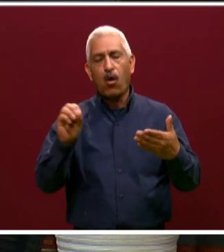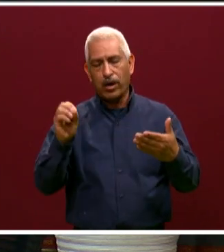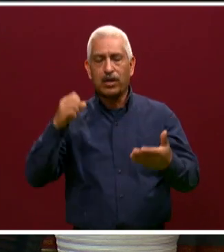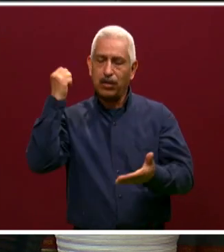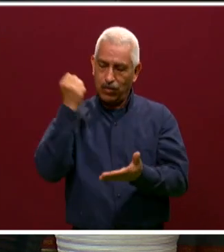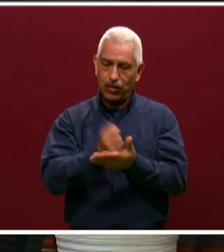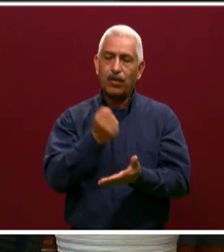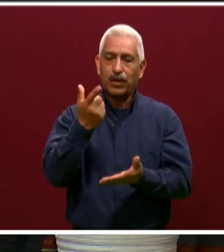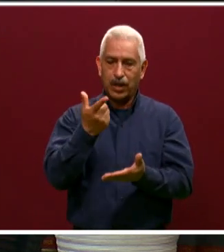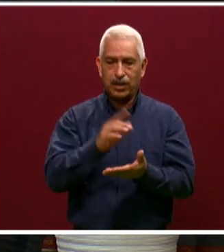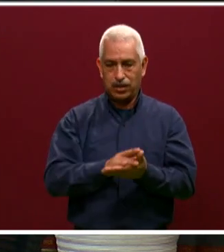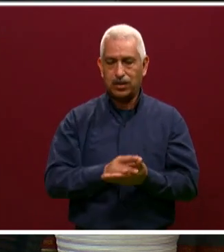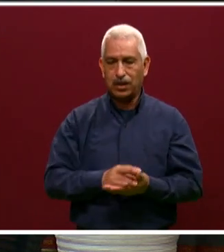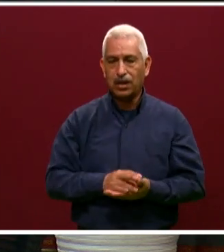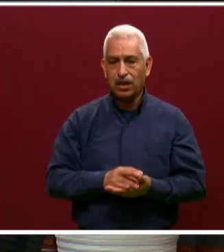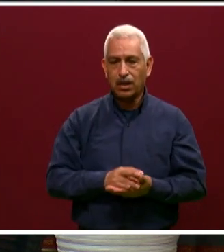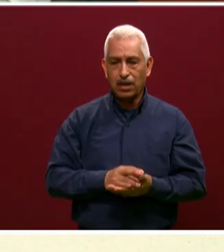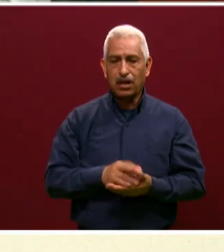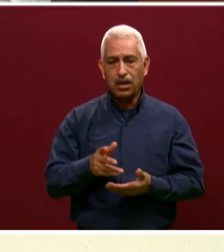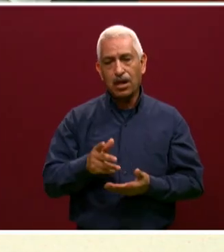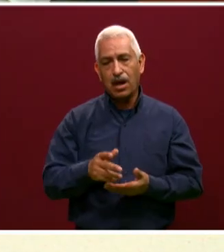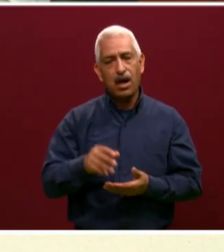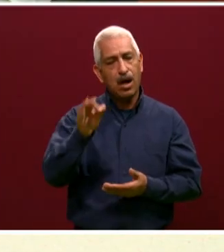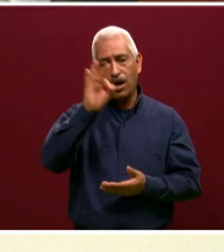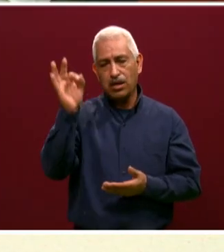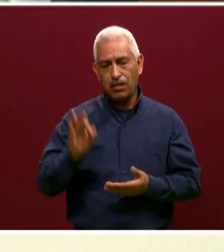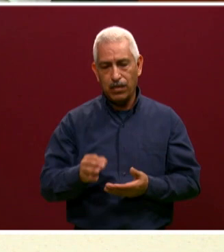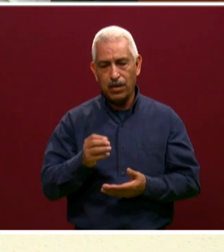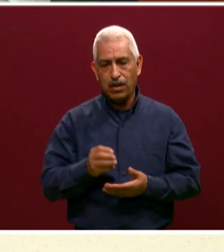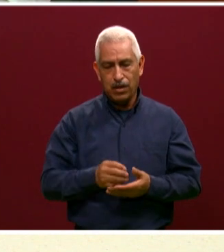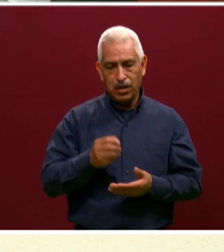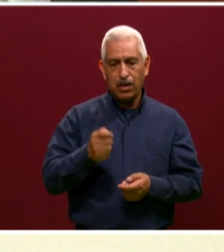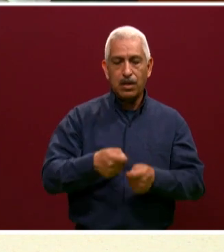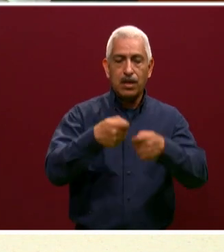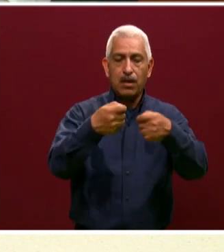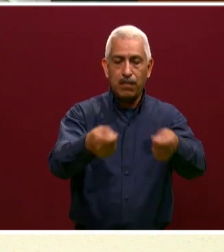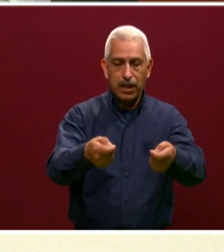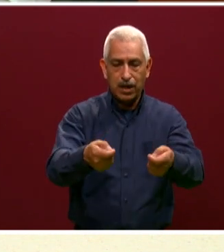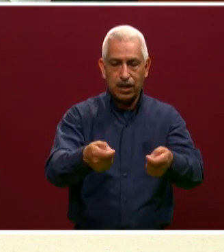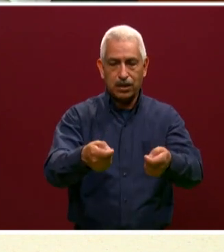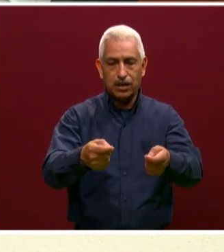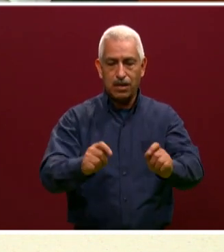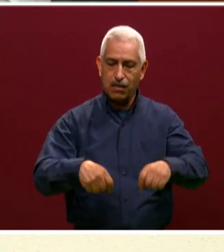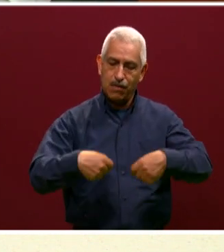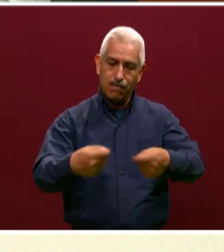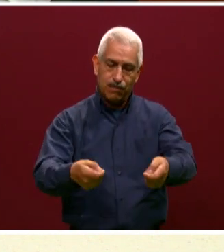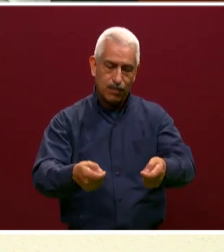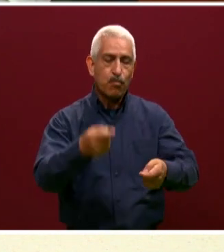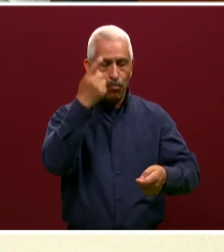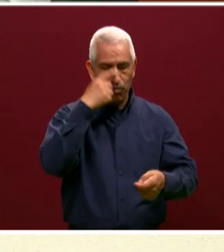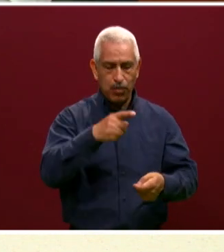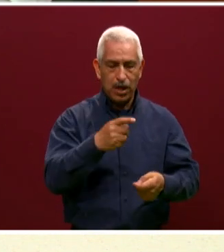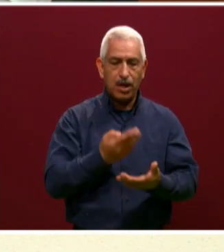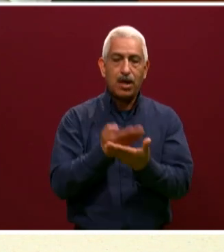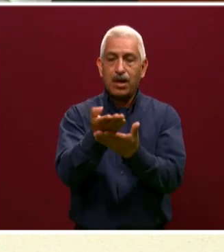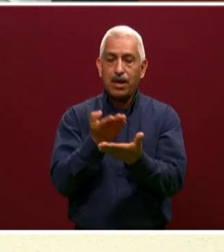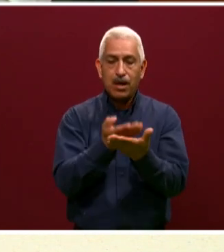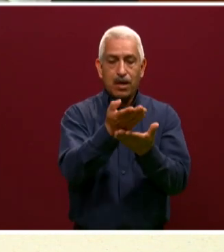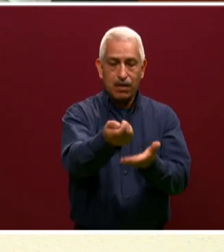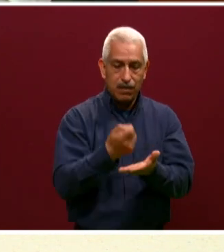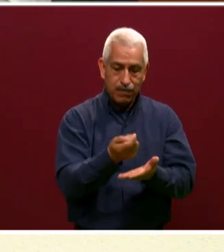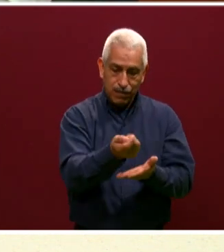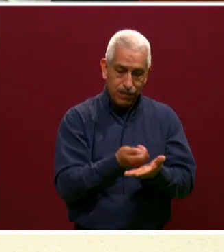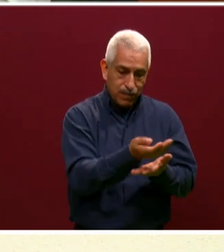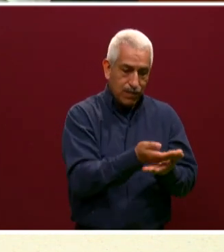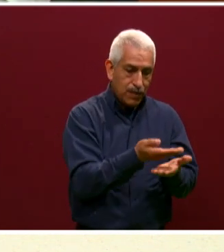beca. Porque me imagino que hay un porcentaje de becas que ustedes pueden otorgar, y eso será en función de las solicitudes que se reciban,